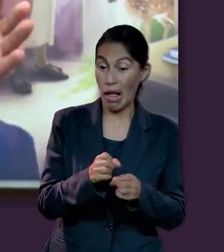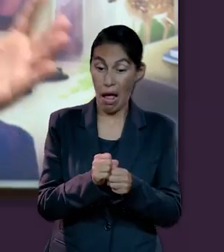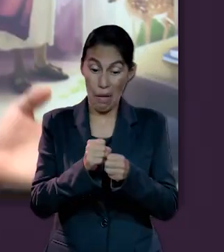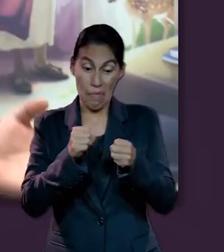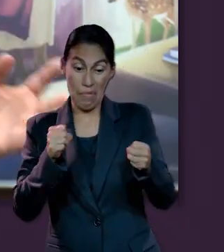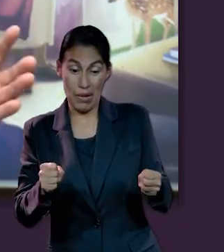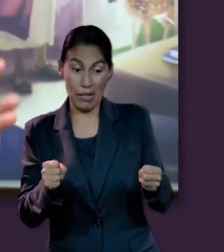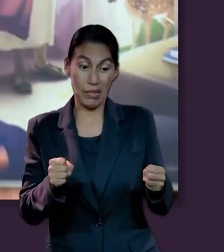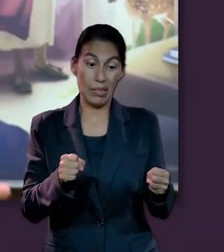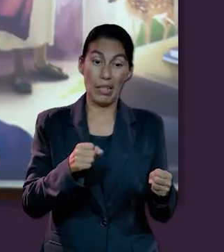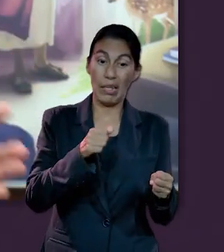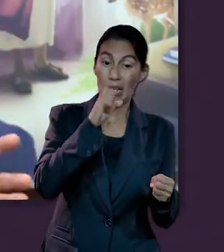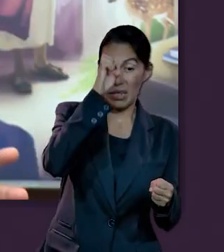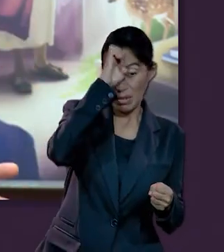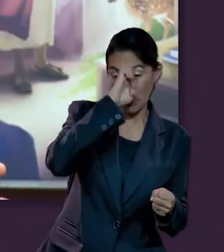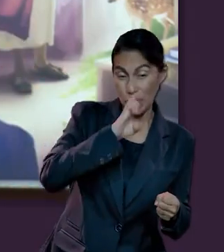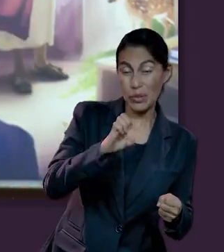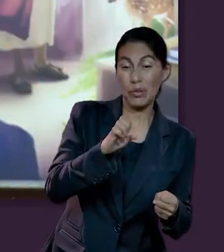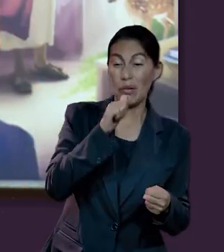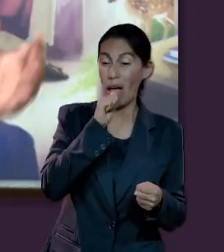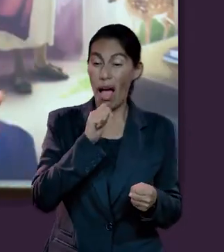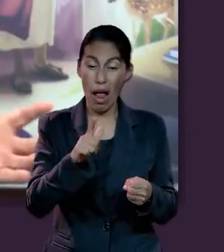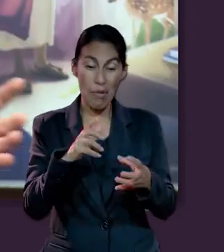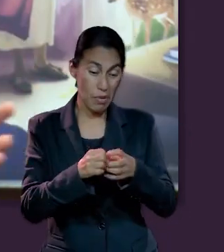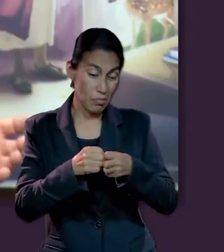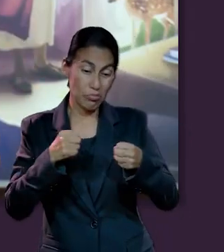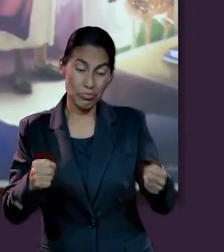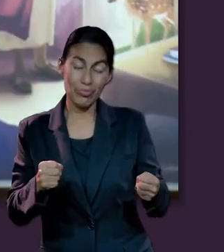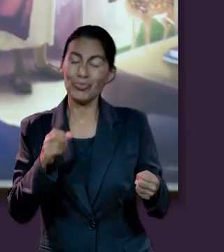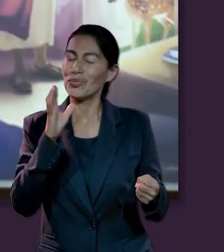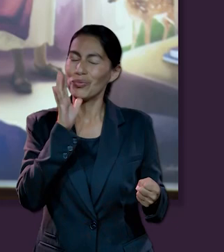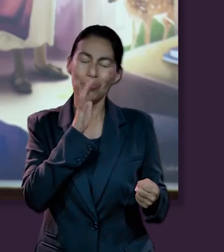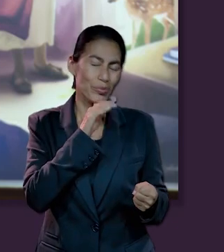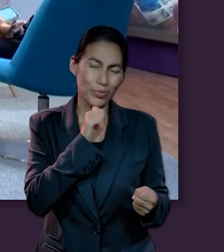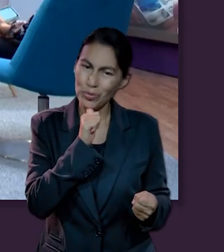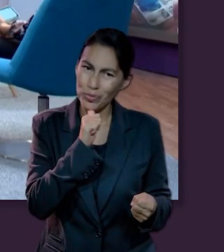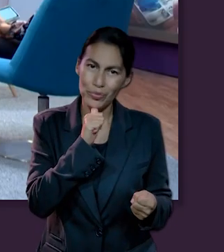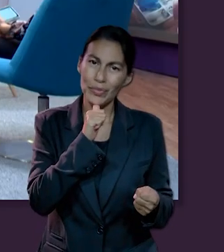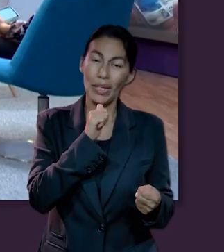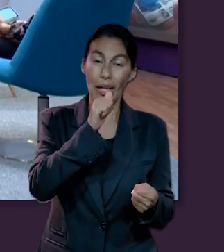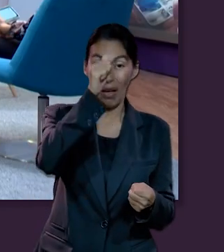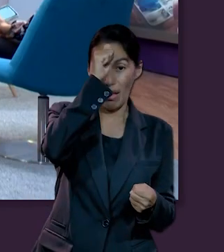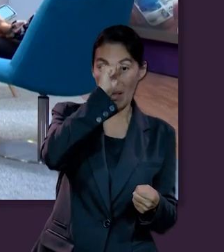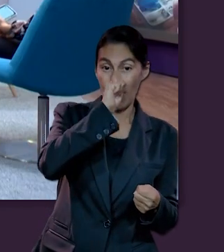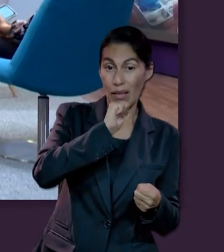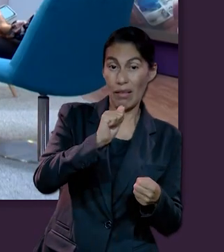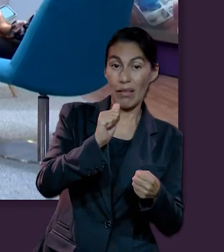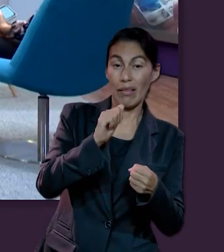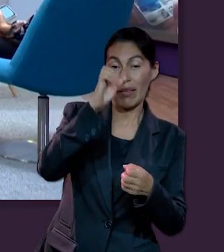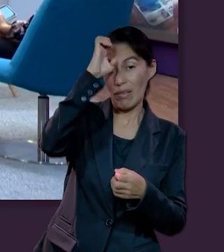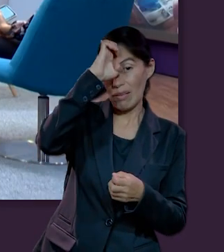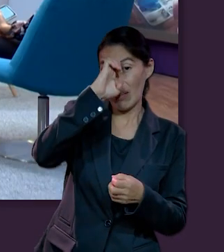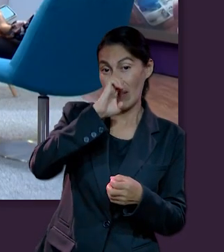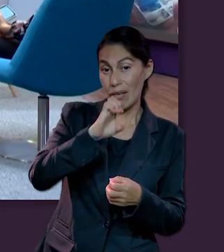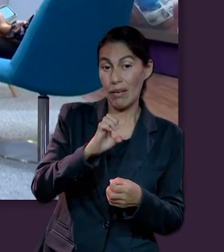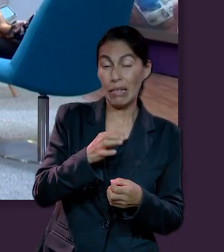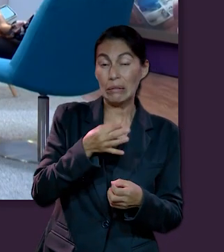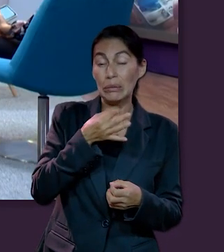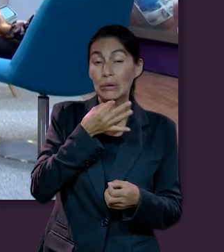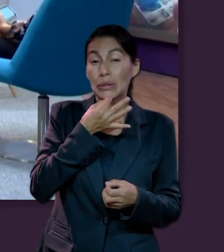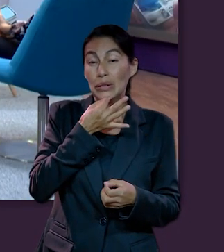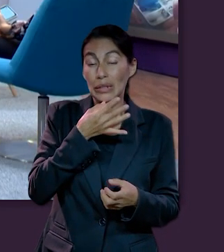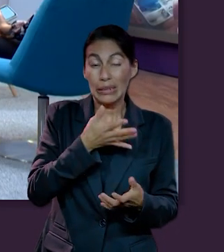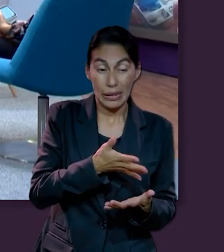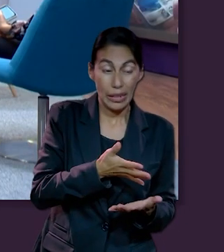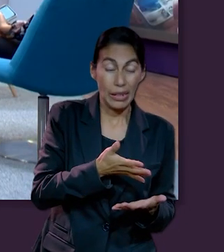es un ente aparte, el espíritu, independientemente de eso. Sino que Adán y Eva tuvieron ese